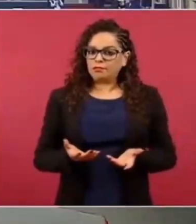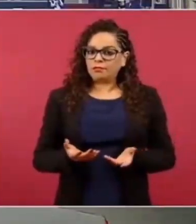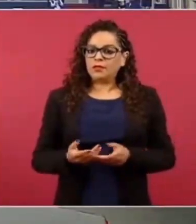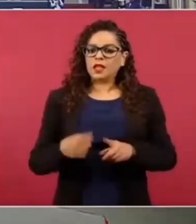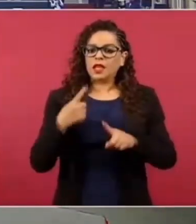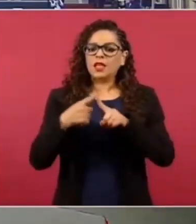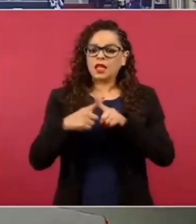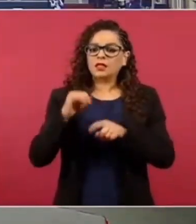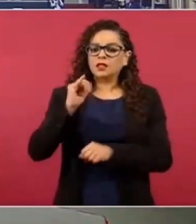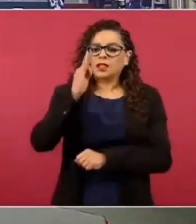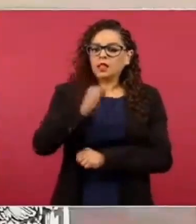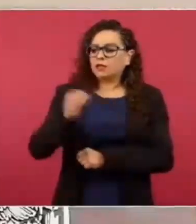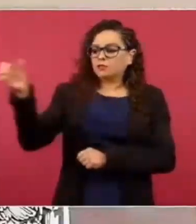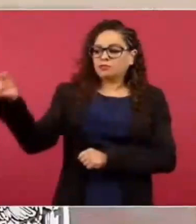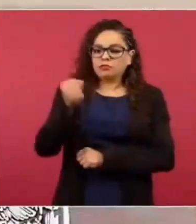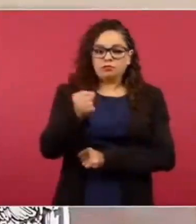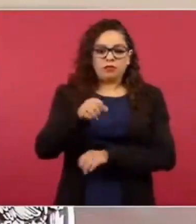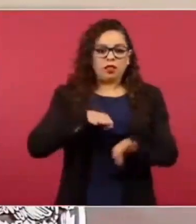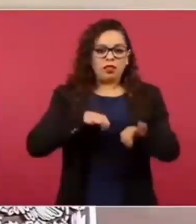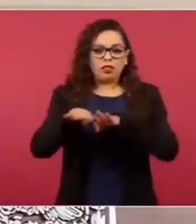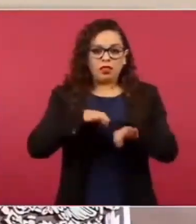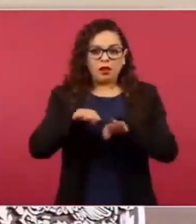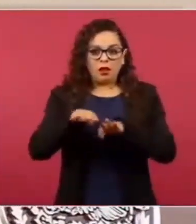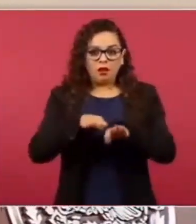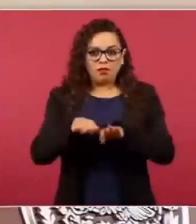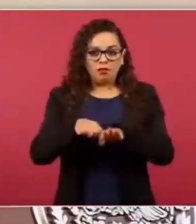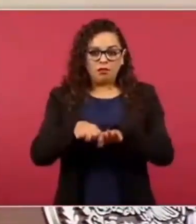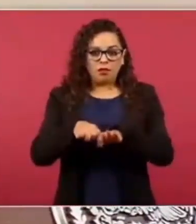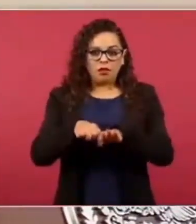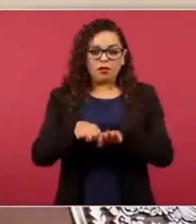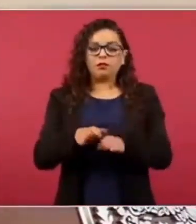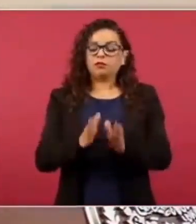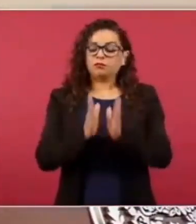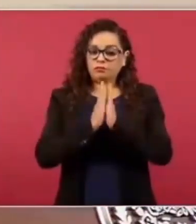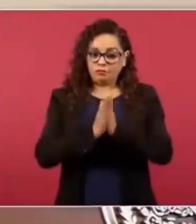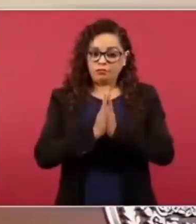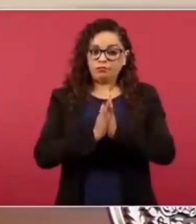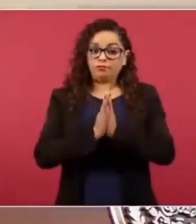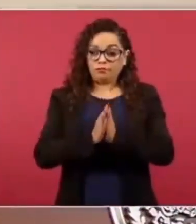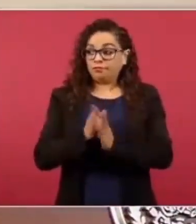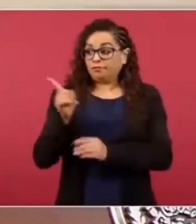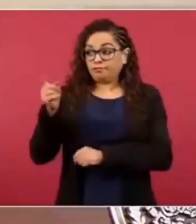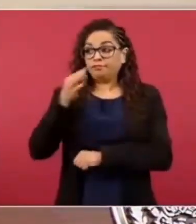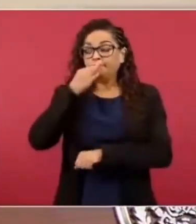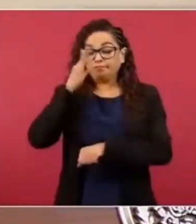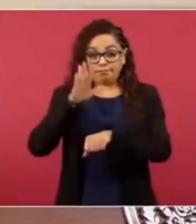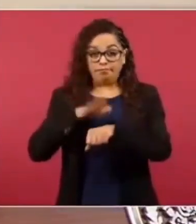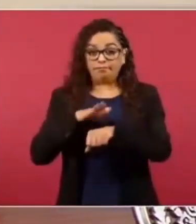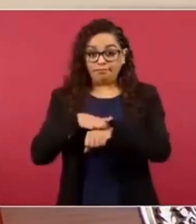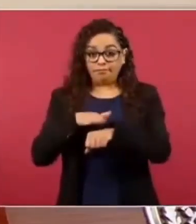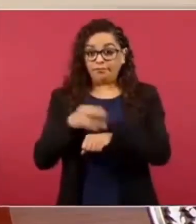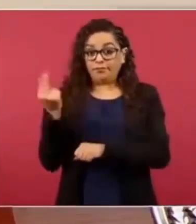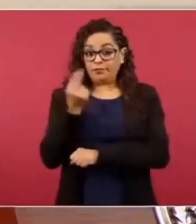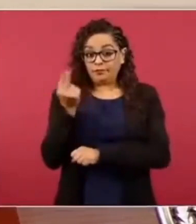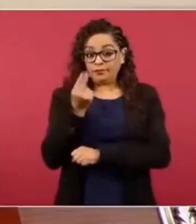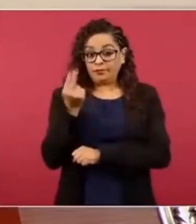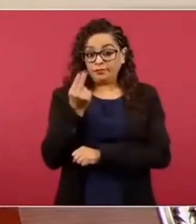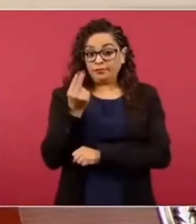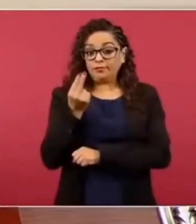contratado, quien los tenga bajo su mando, previa investigación,